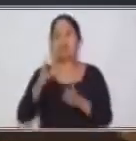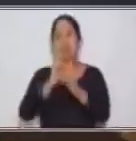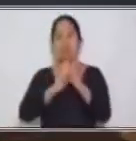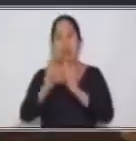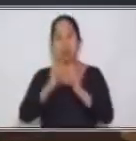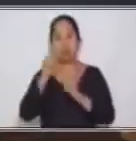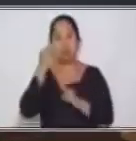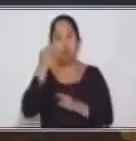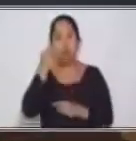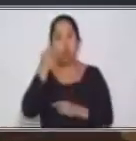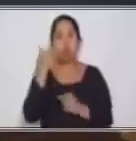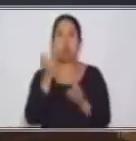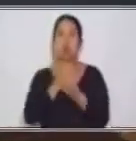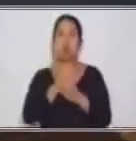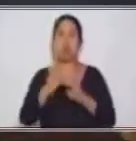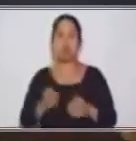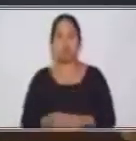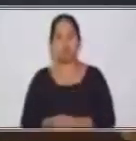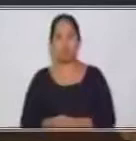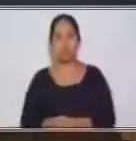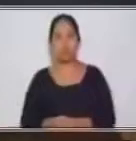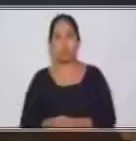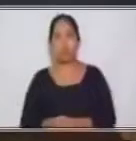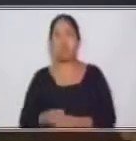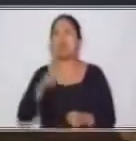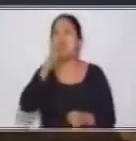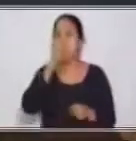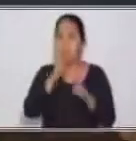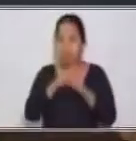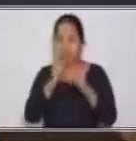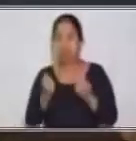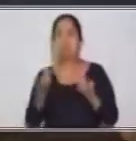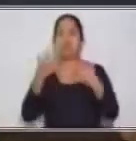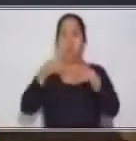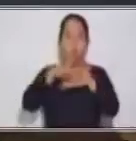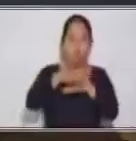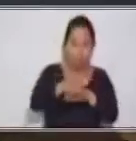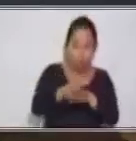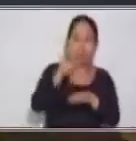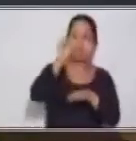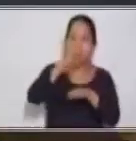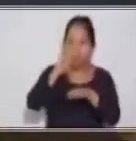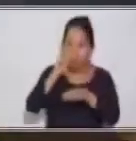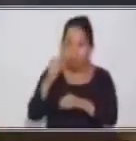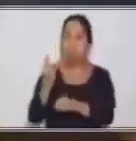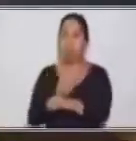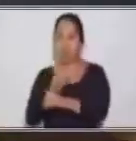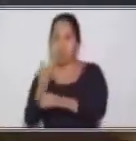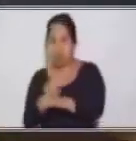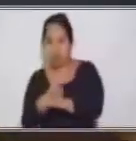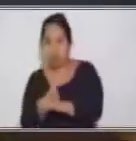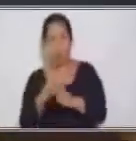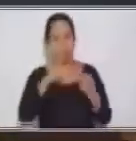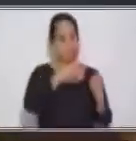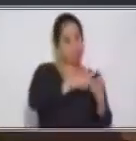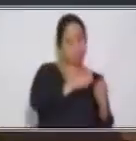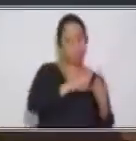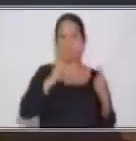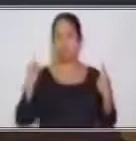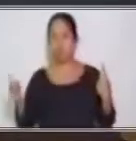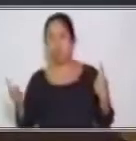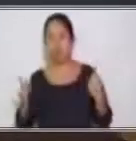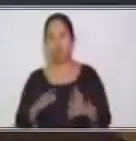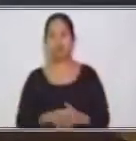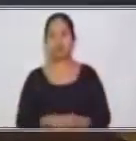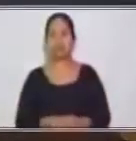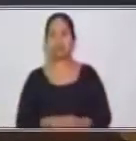y tiene la misma conjugación tanto en español como en inglés. O sea, no nos separa mucho con este idioma extranjero. Entonces,